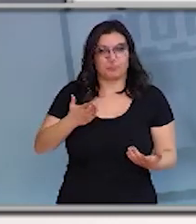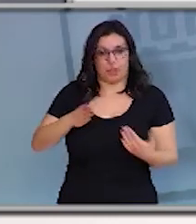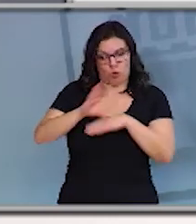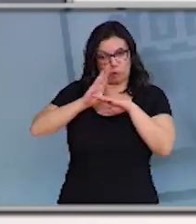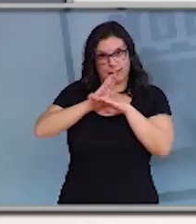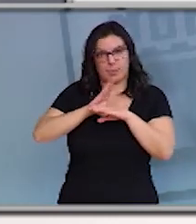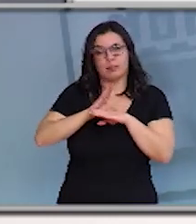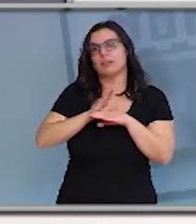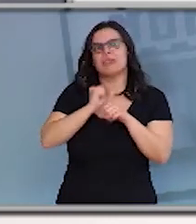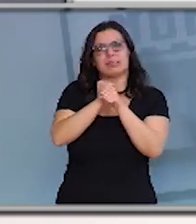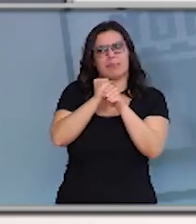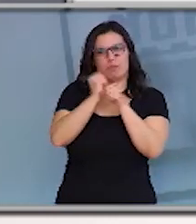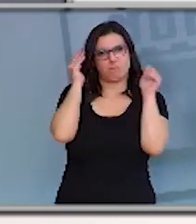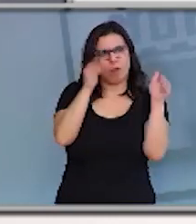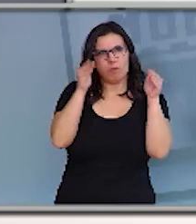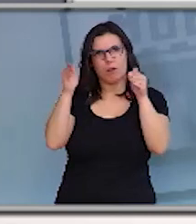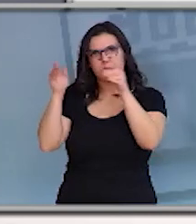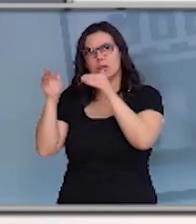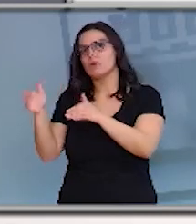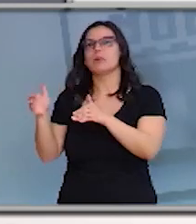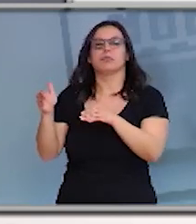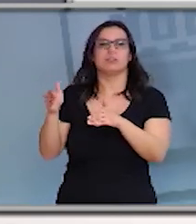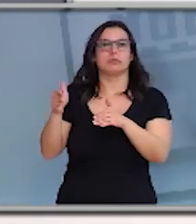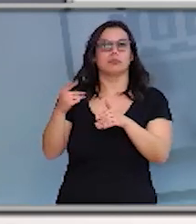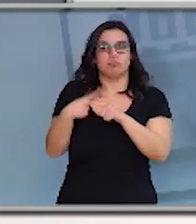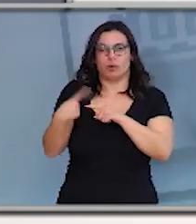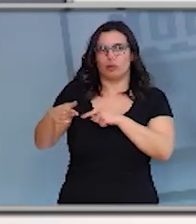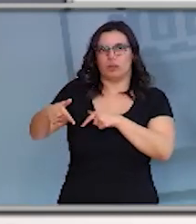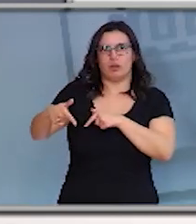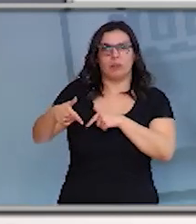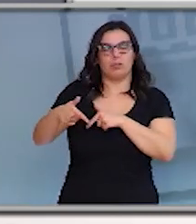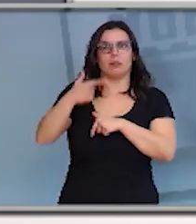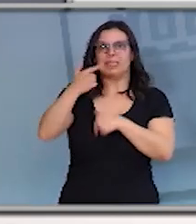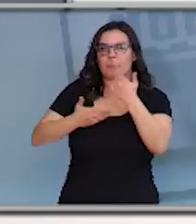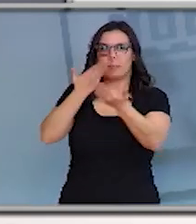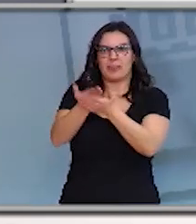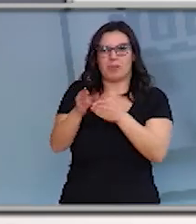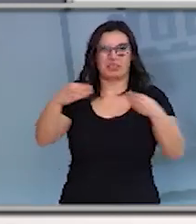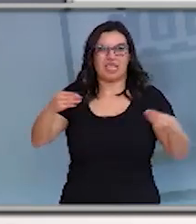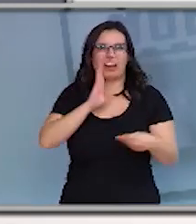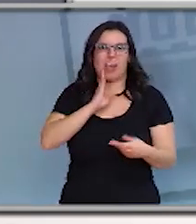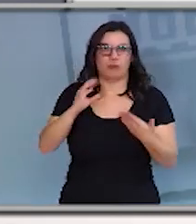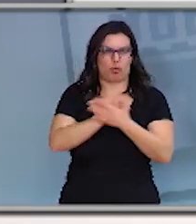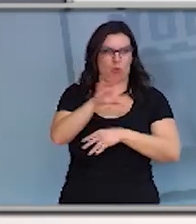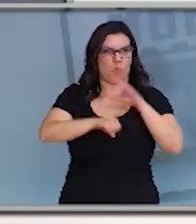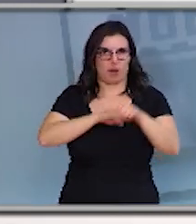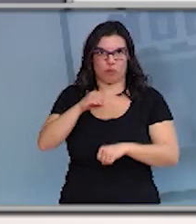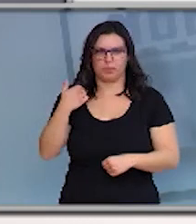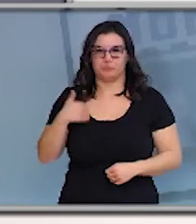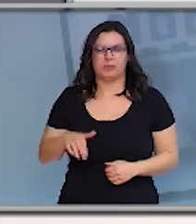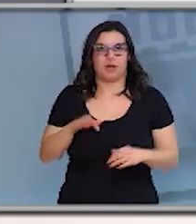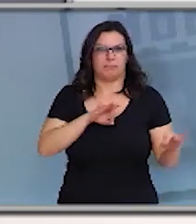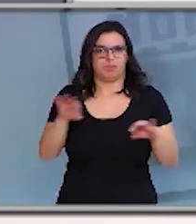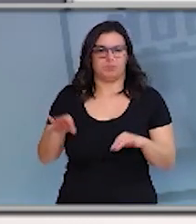consejería en todas aquella solicitud y compra de los materiales que hemos dicho. En definitiva,